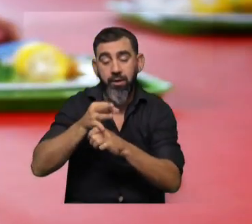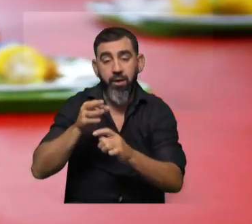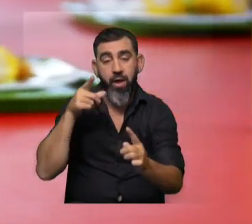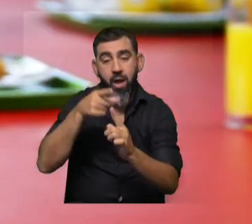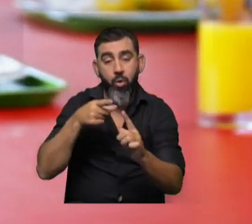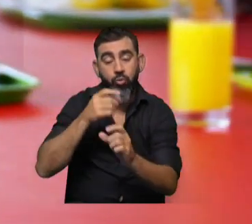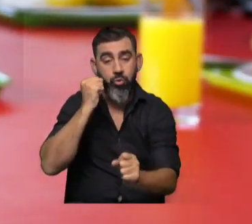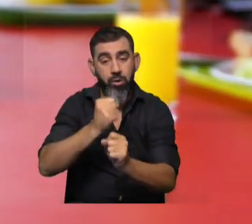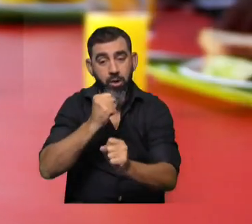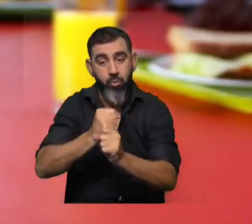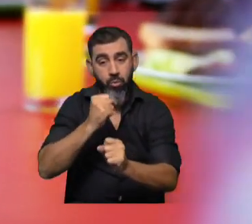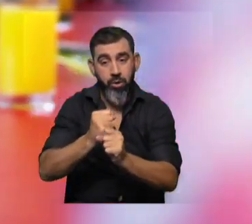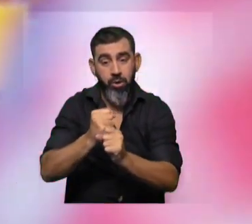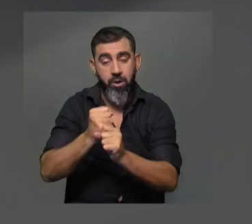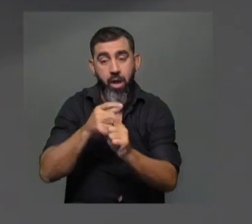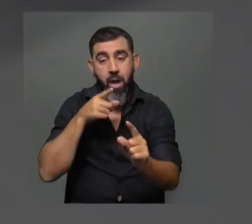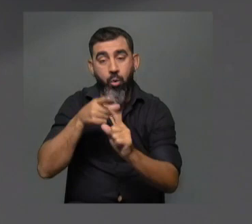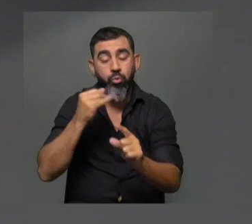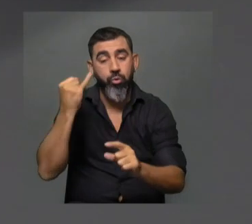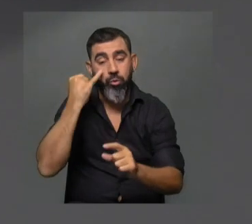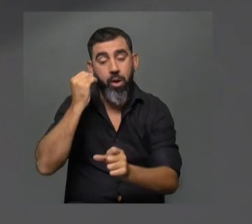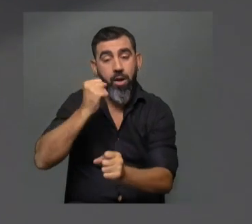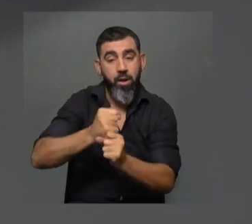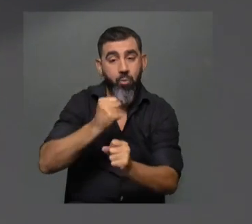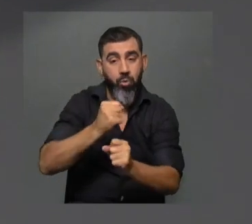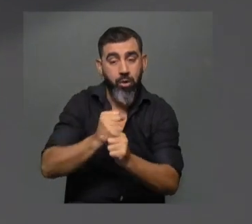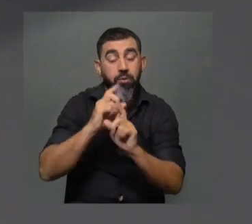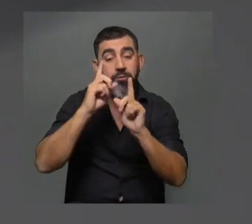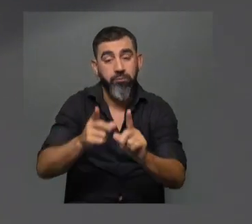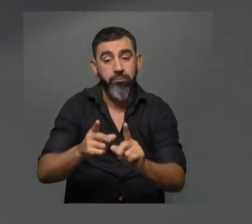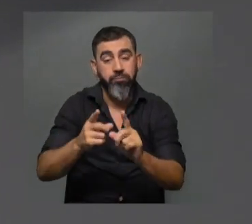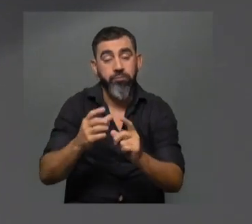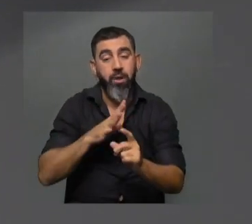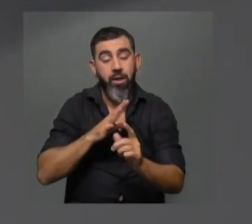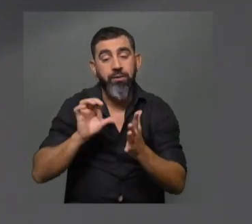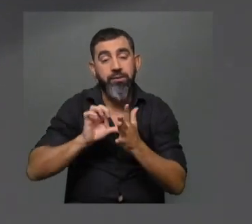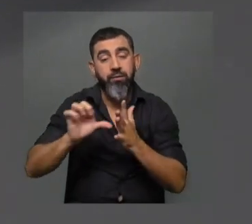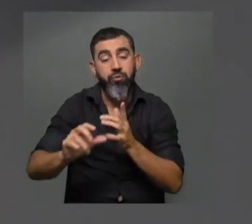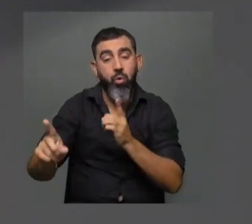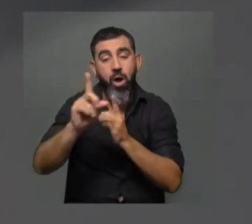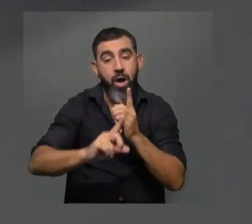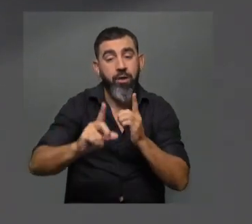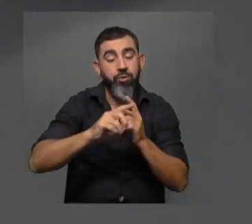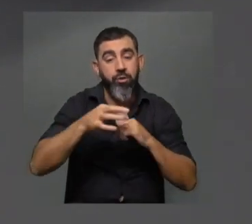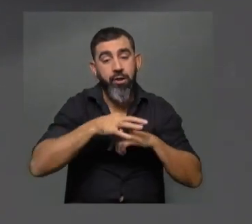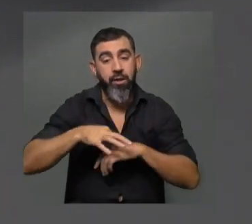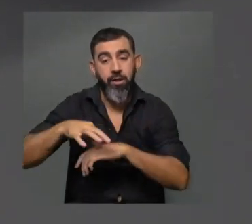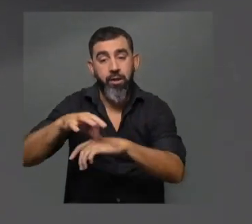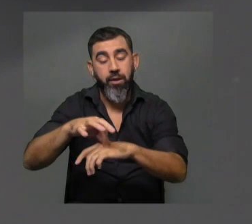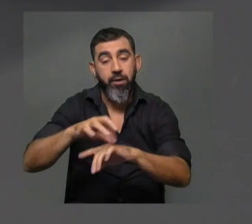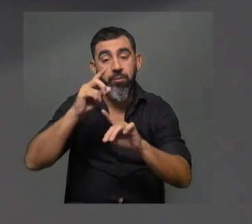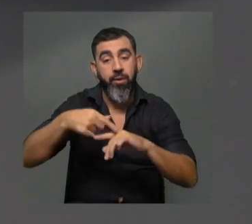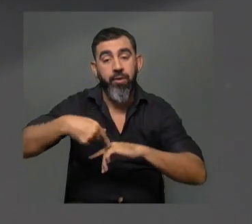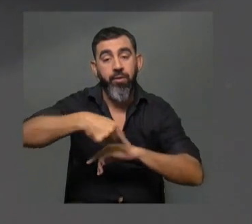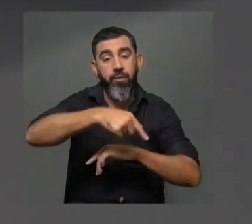laboral, mobbing y acoso sexual laboral. Además, se brindaron servicios de atención y orientación, y también